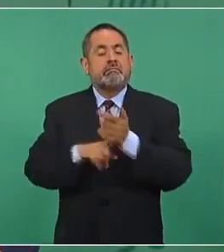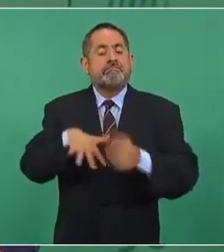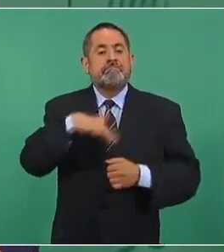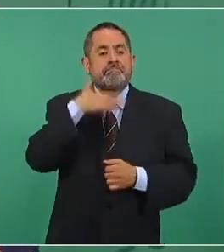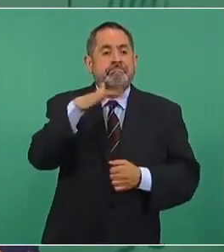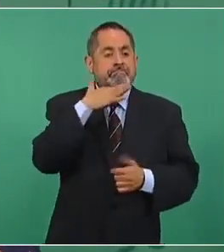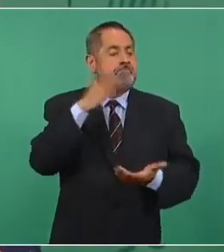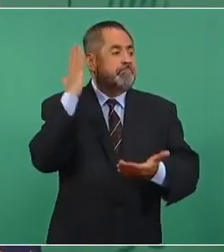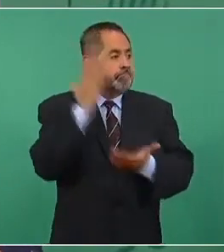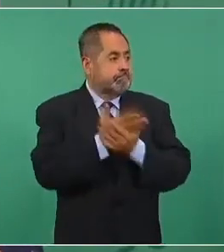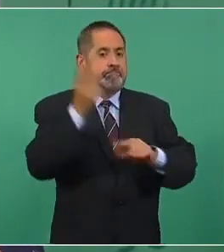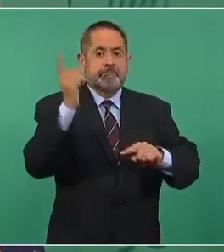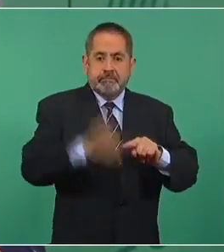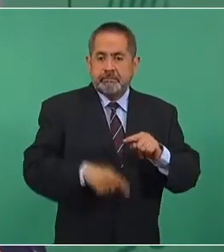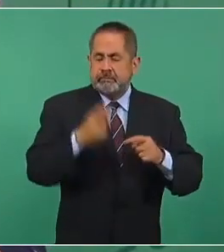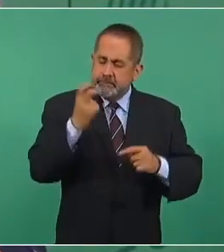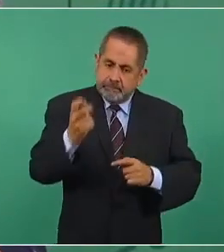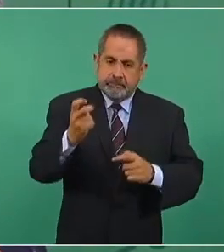corrupción